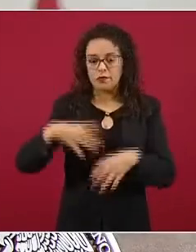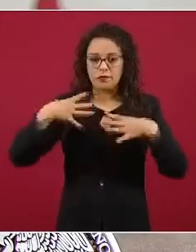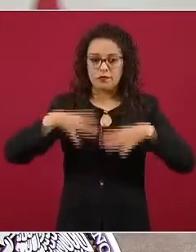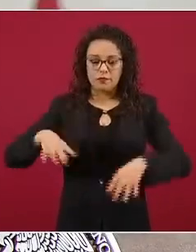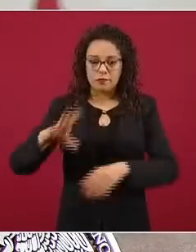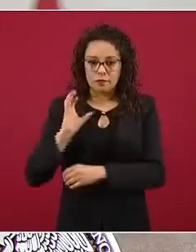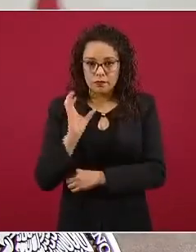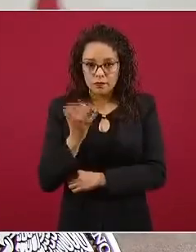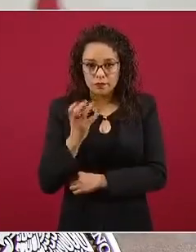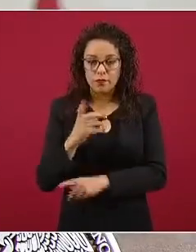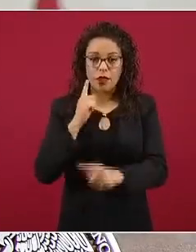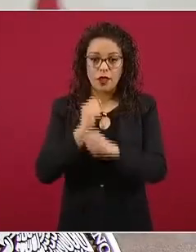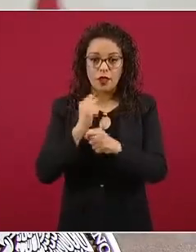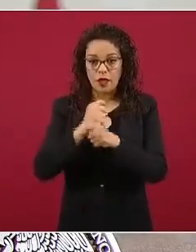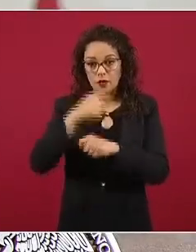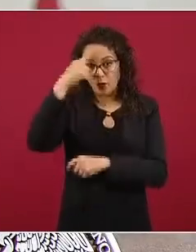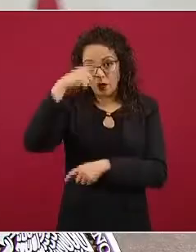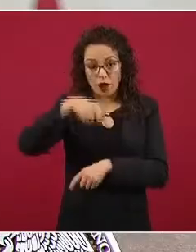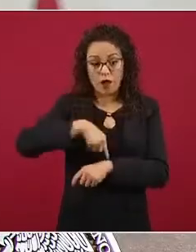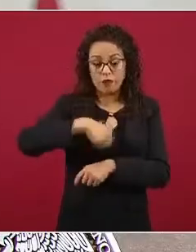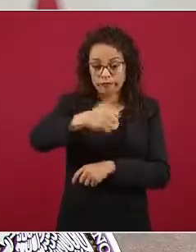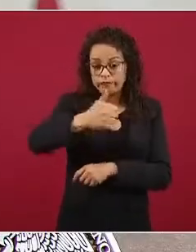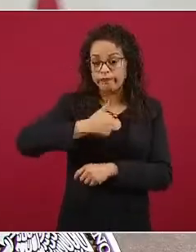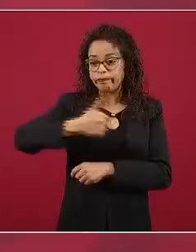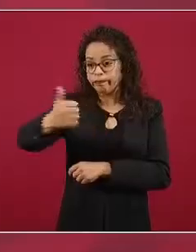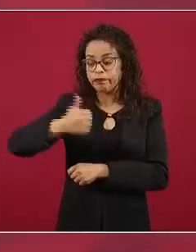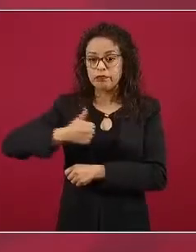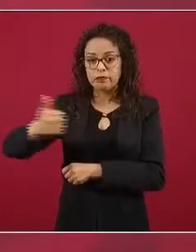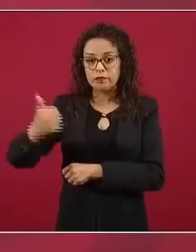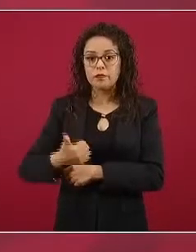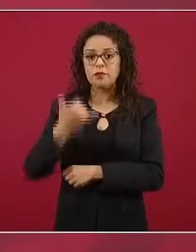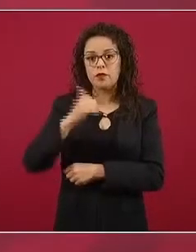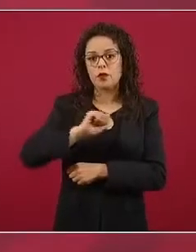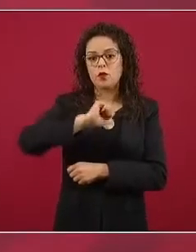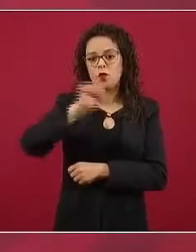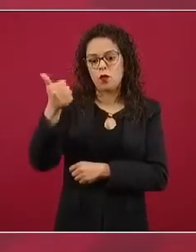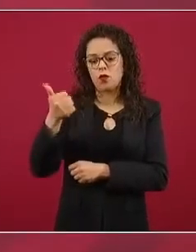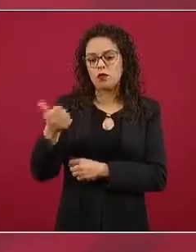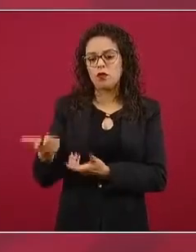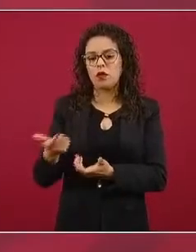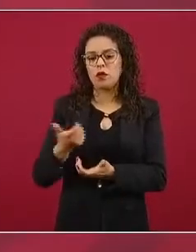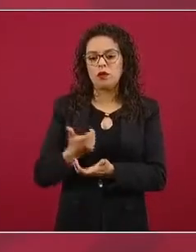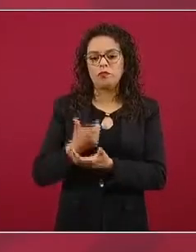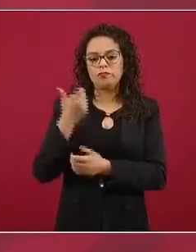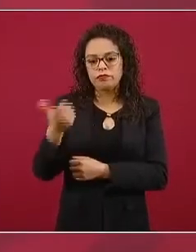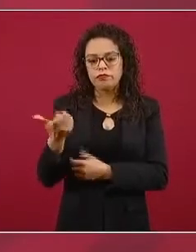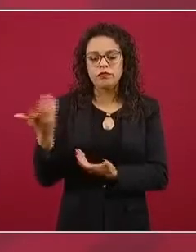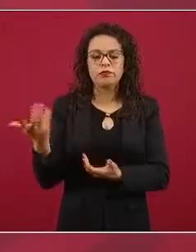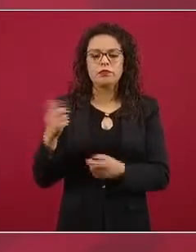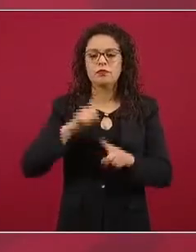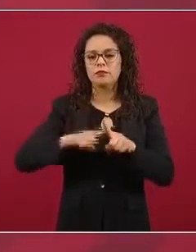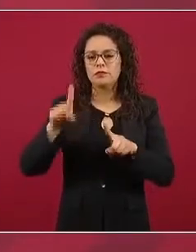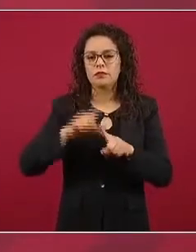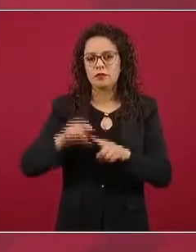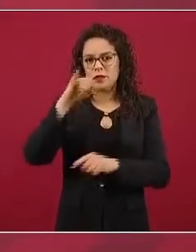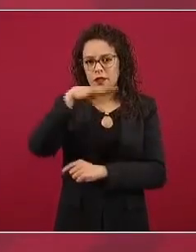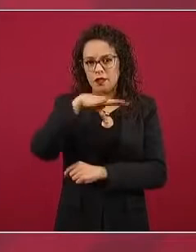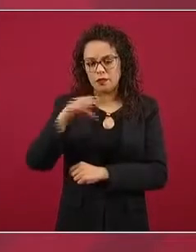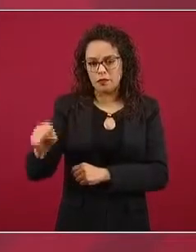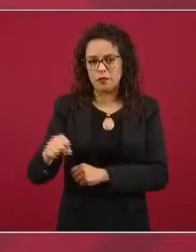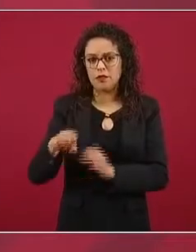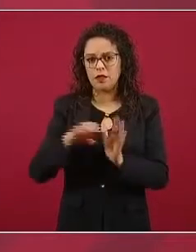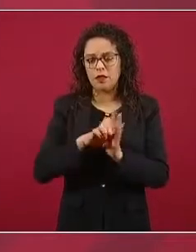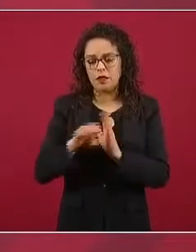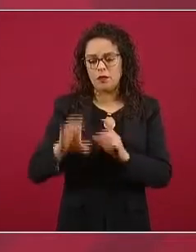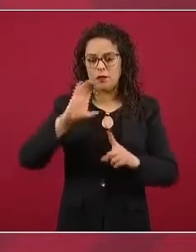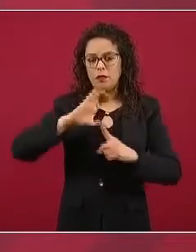unidades a donde van a ir, además de otros incentivos institucionales del Seguro Social, como la Comisión